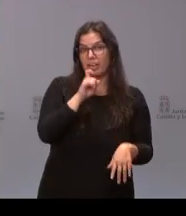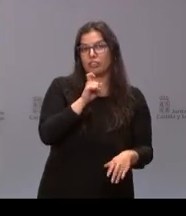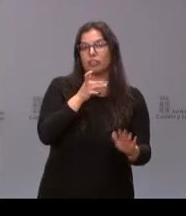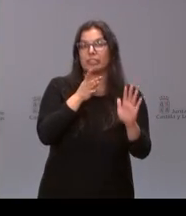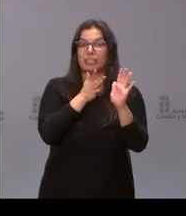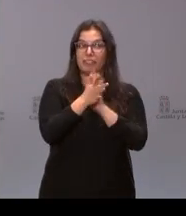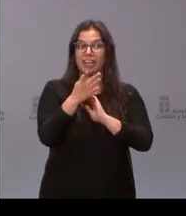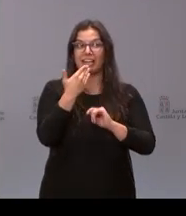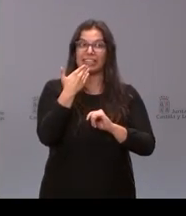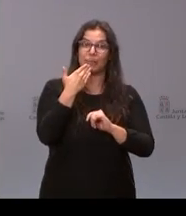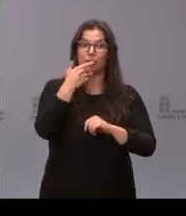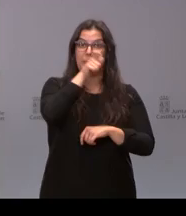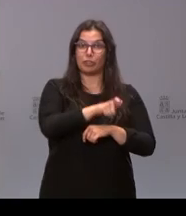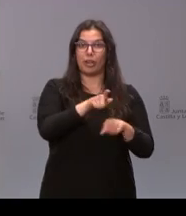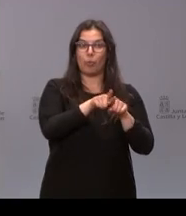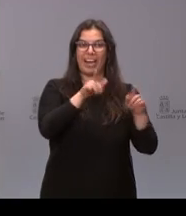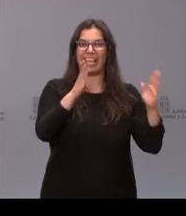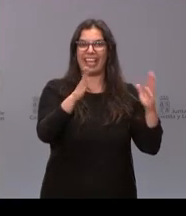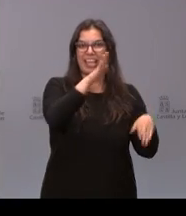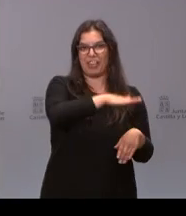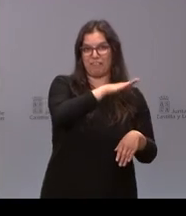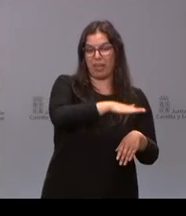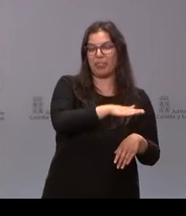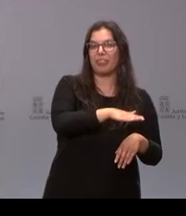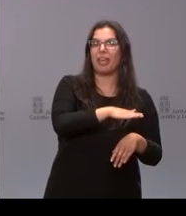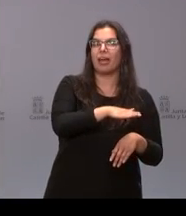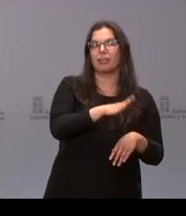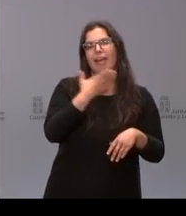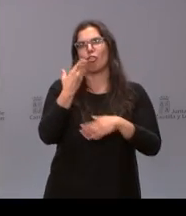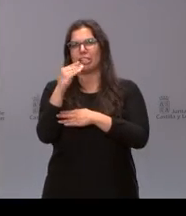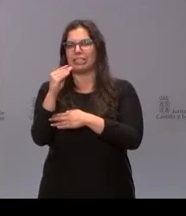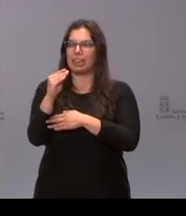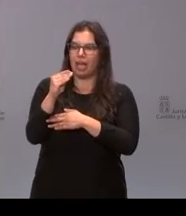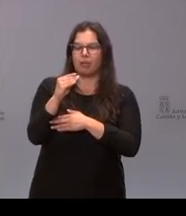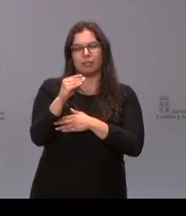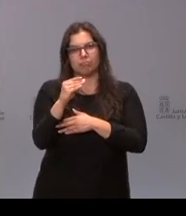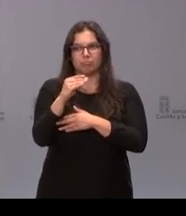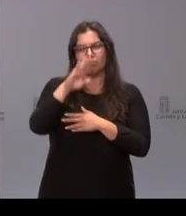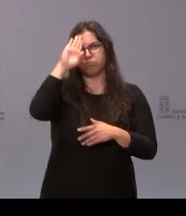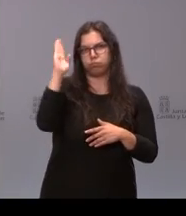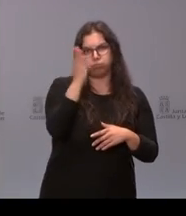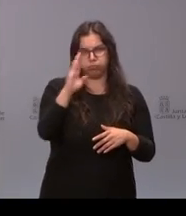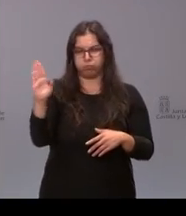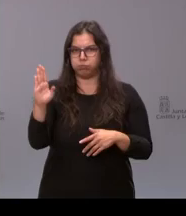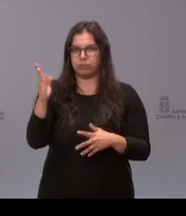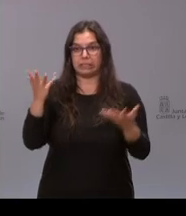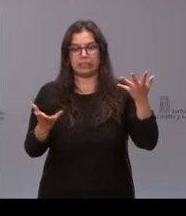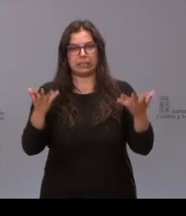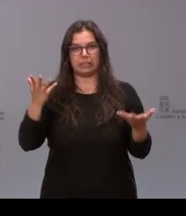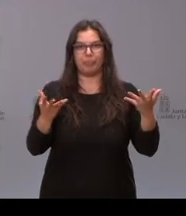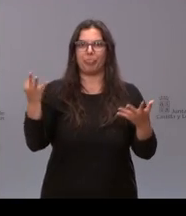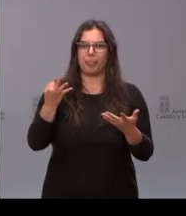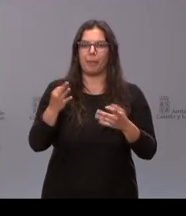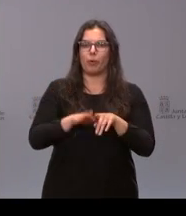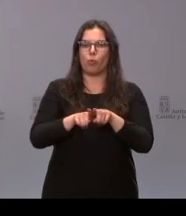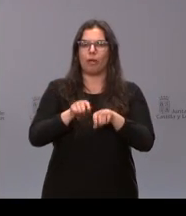muy alegre y una adolescencia muy turbulenta tienen que dar paso a una madurez